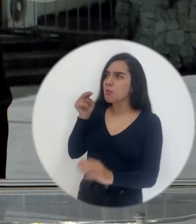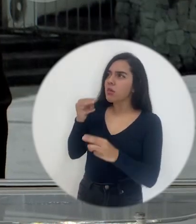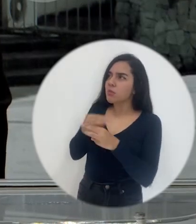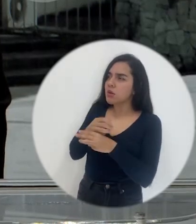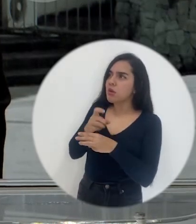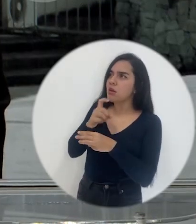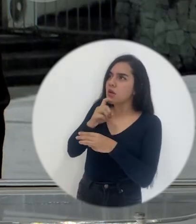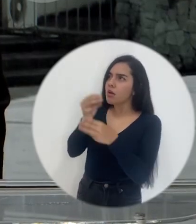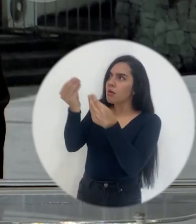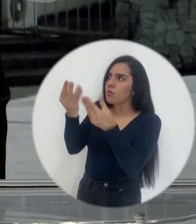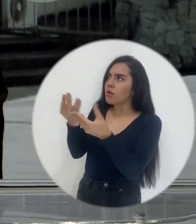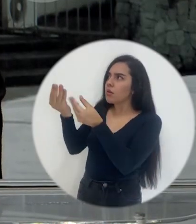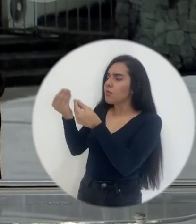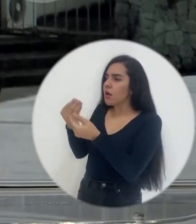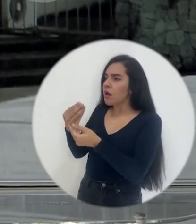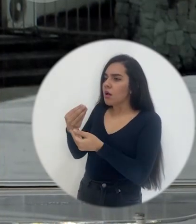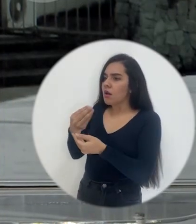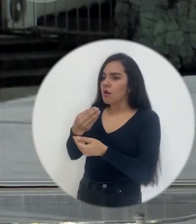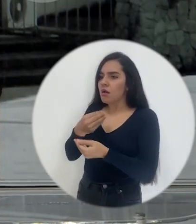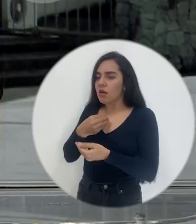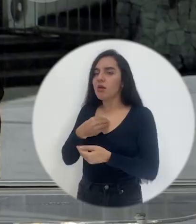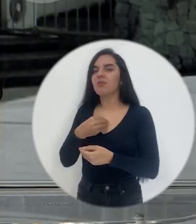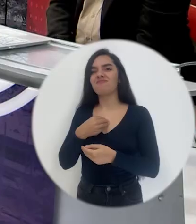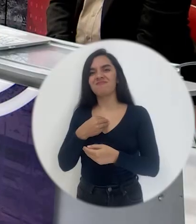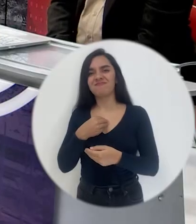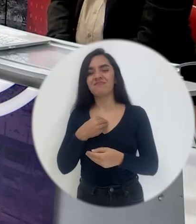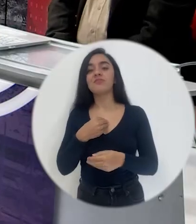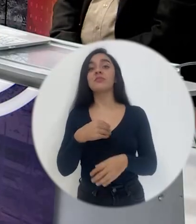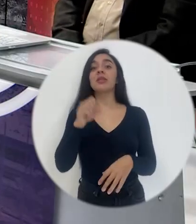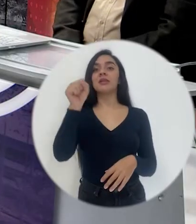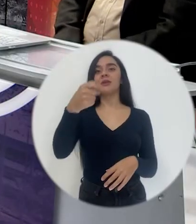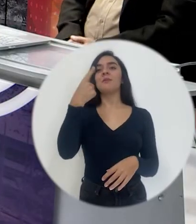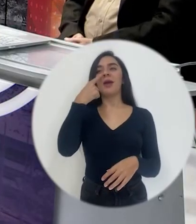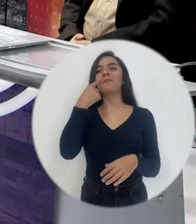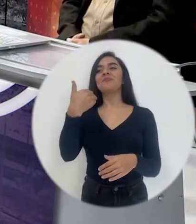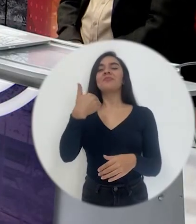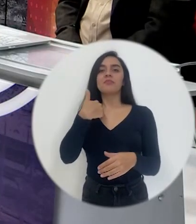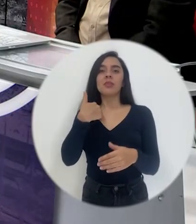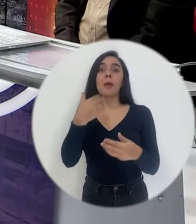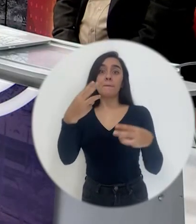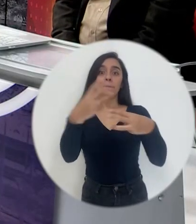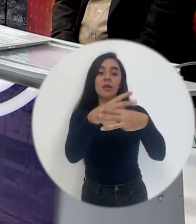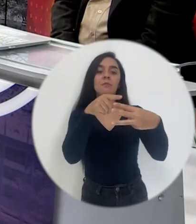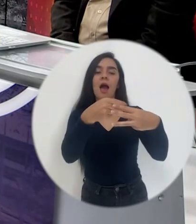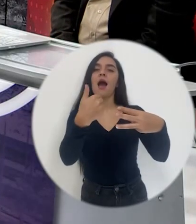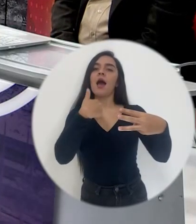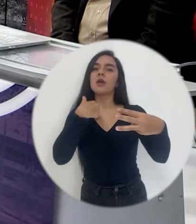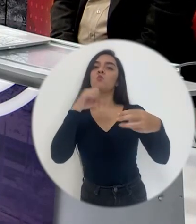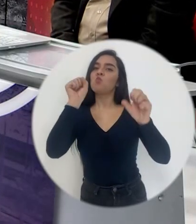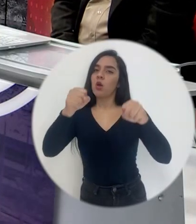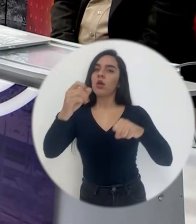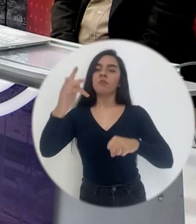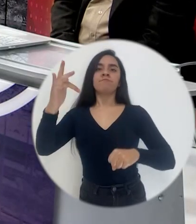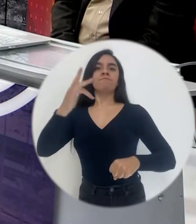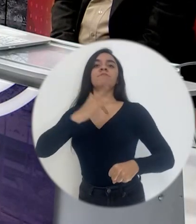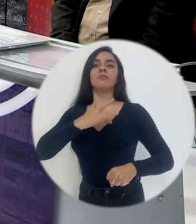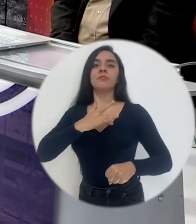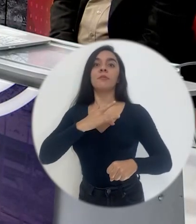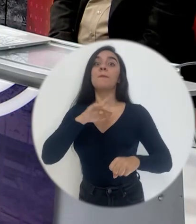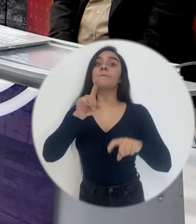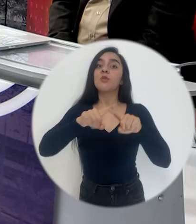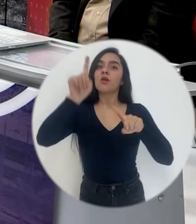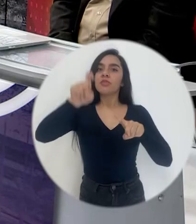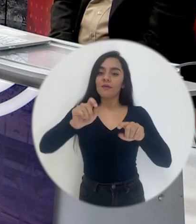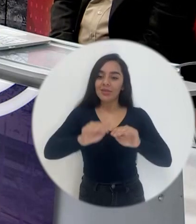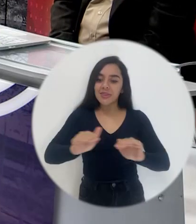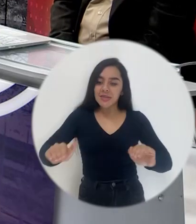¿verdad? Muy, muy, muy grande. Sí, la matemática tiene algo que te enamora, y lo que tenemos es que romper con eso, y enseñarle a nuestros niños y niñas desde